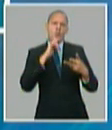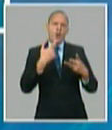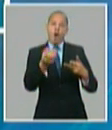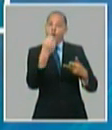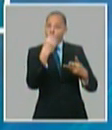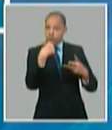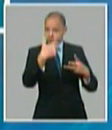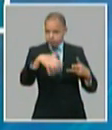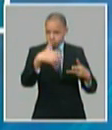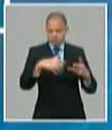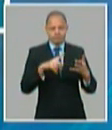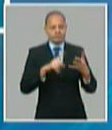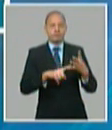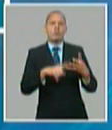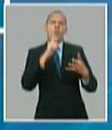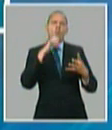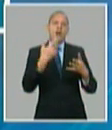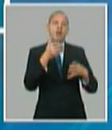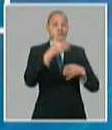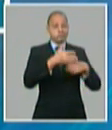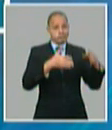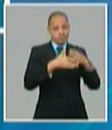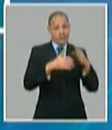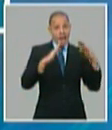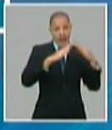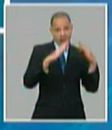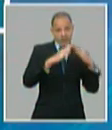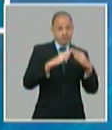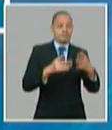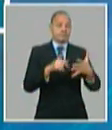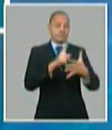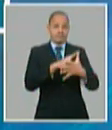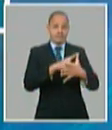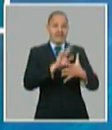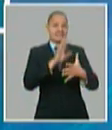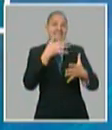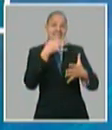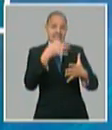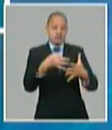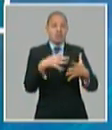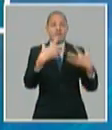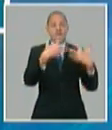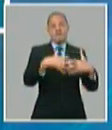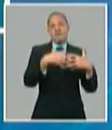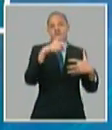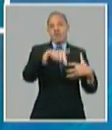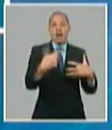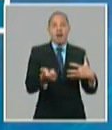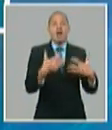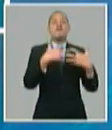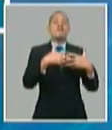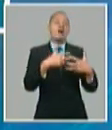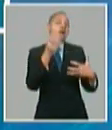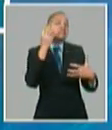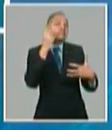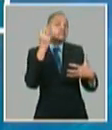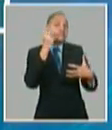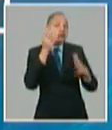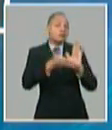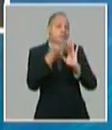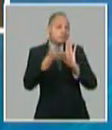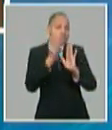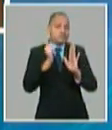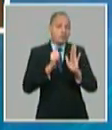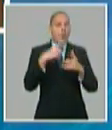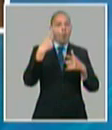renovable el programa de la vivienda las dos fábricas que estamos construyendo para la producción de cemento y toda la ampliación de la producción